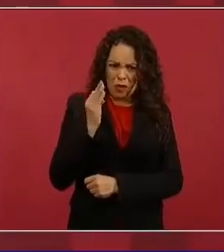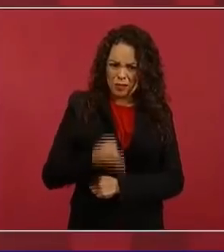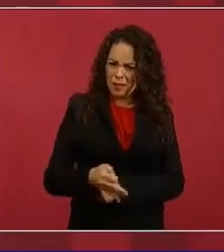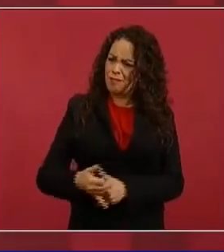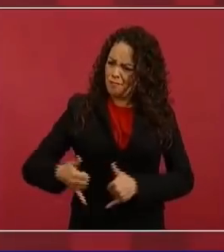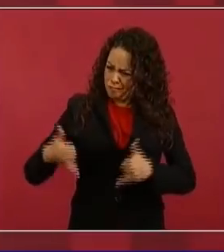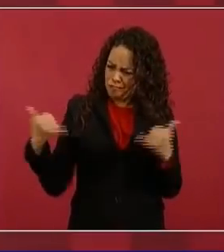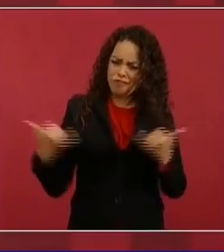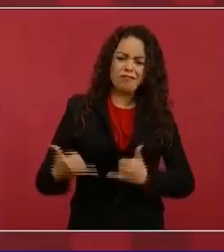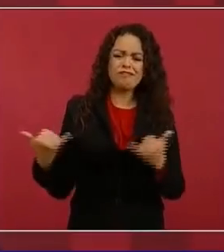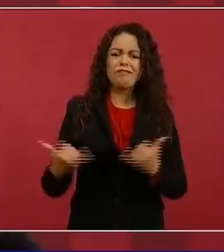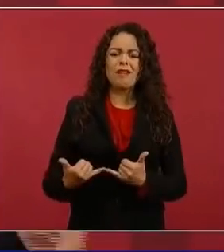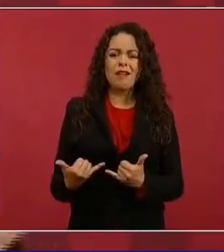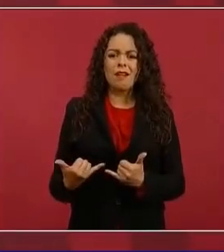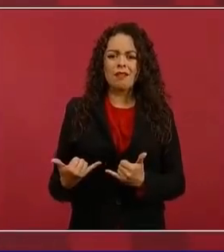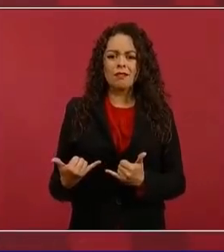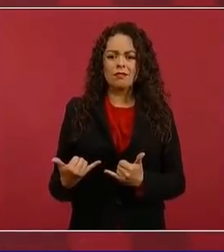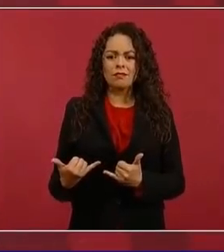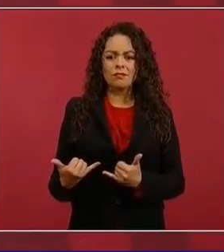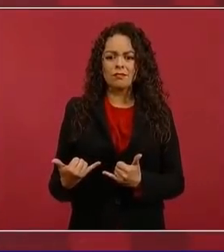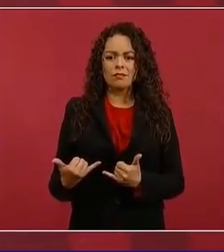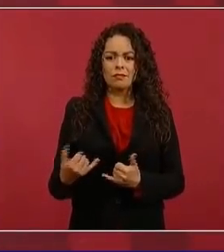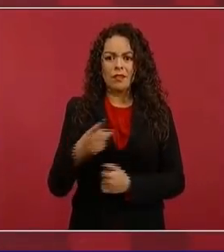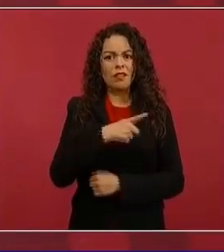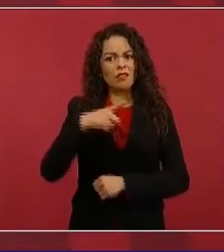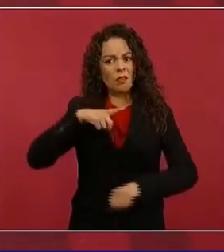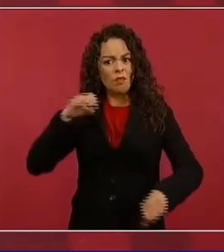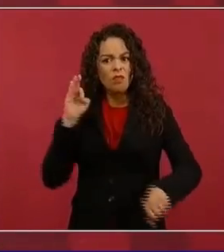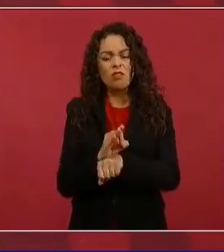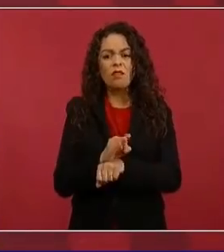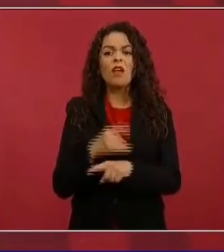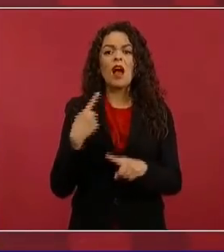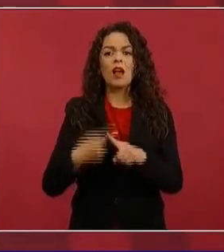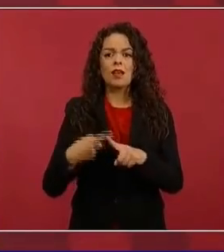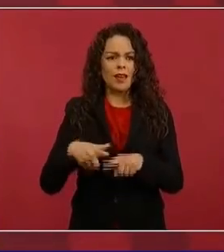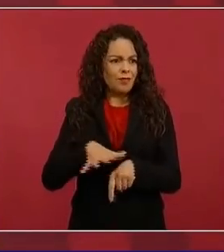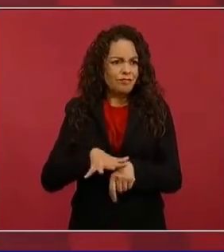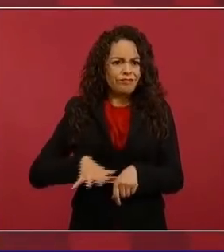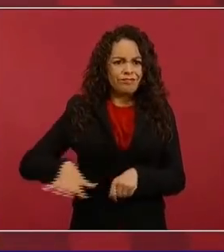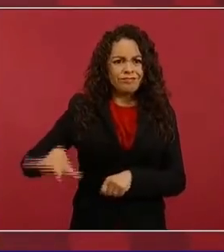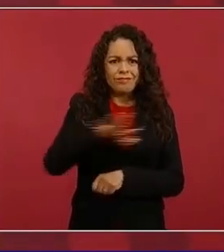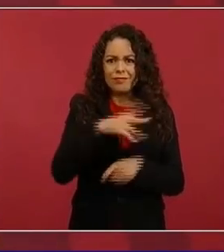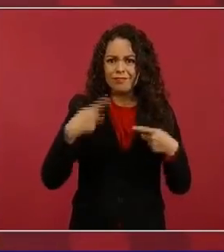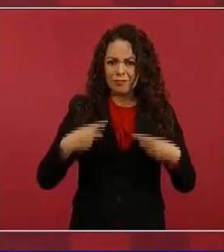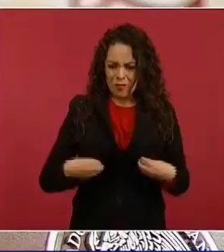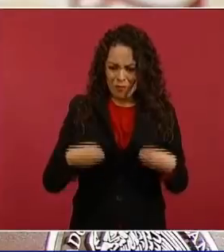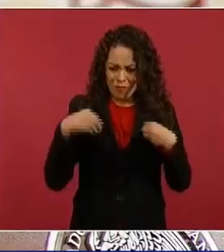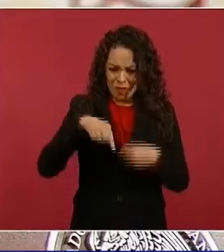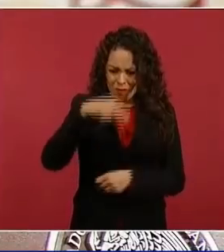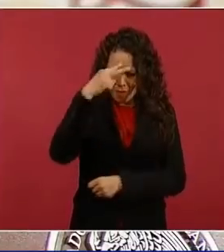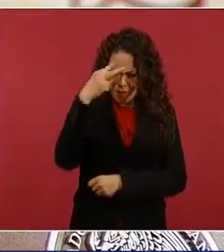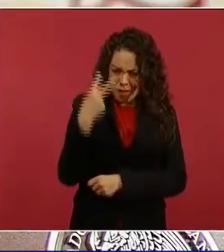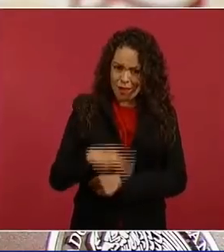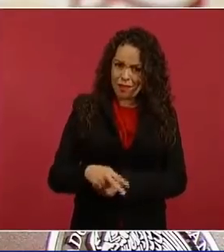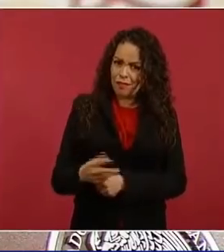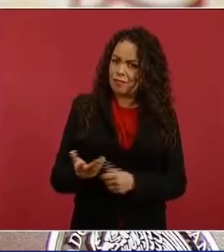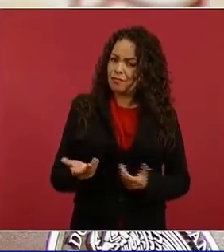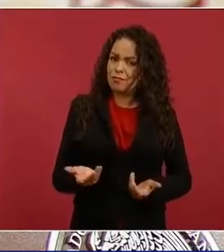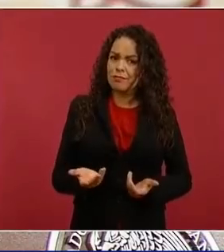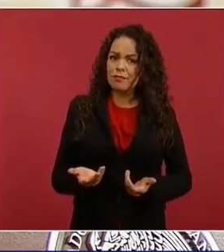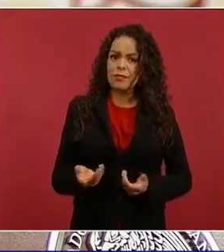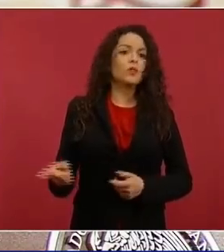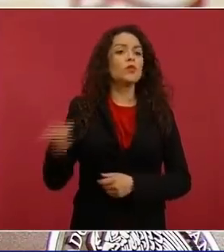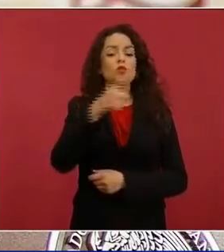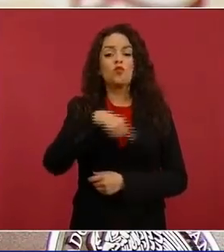se pongan del lado del pueblo para que sean auténticos